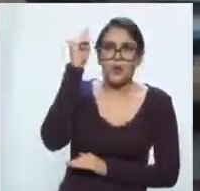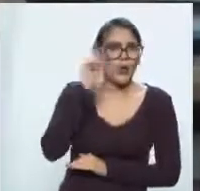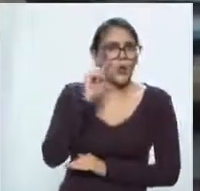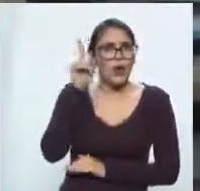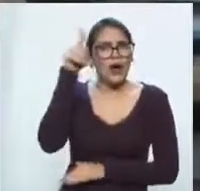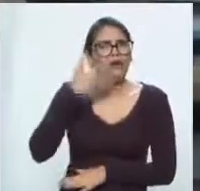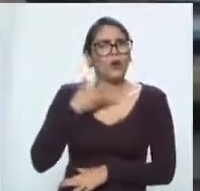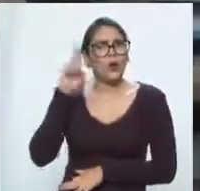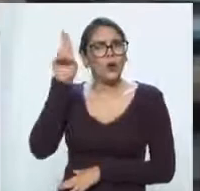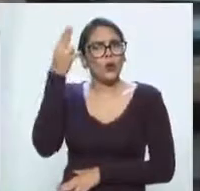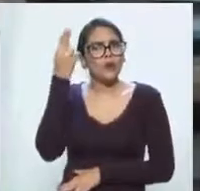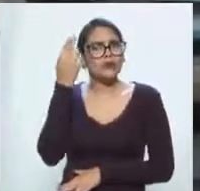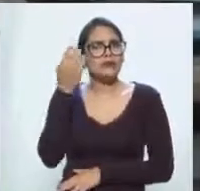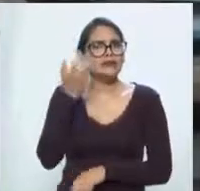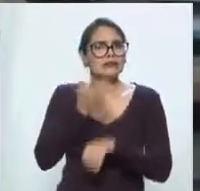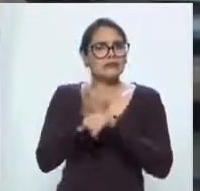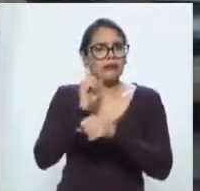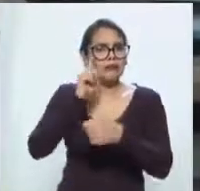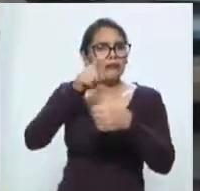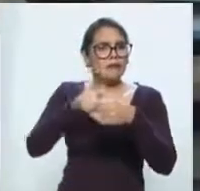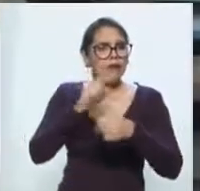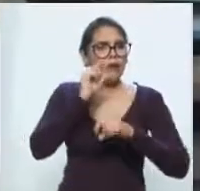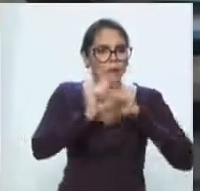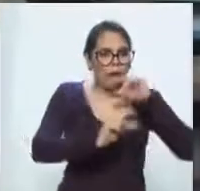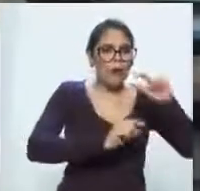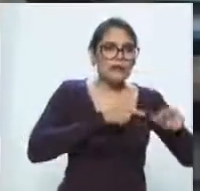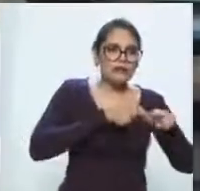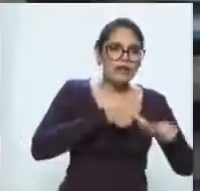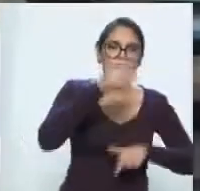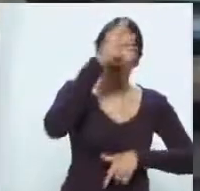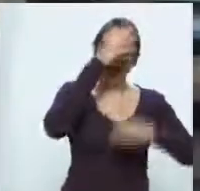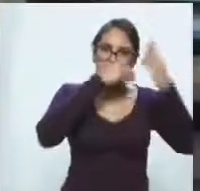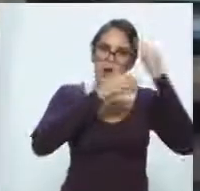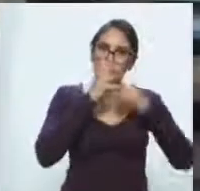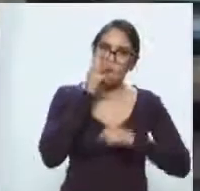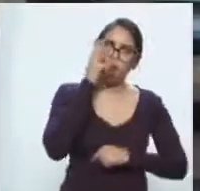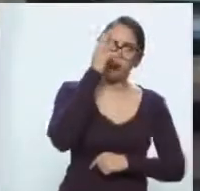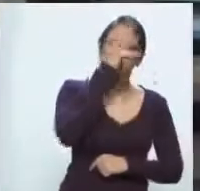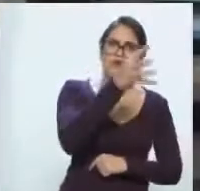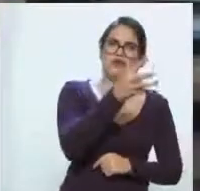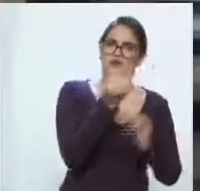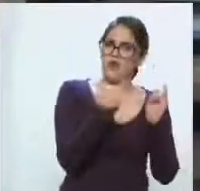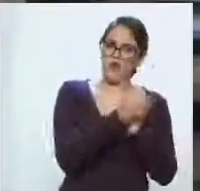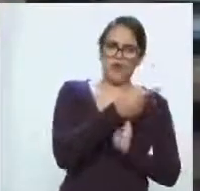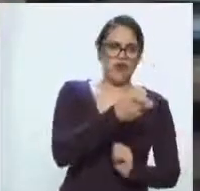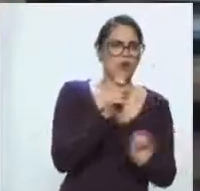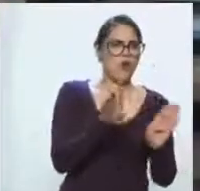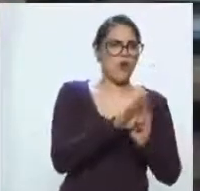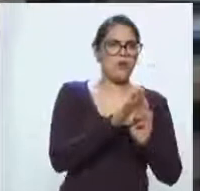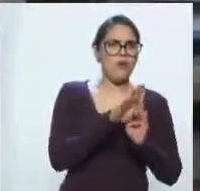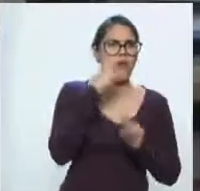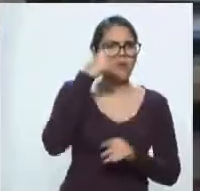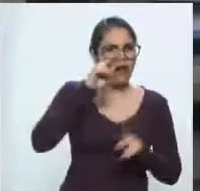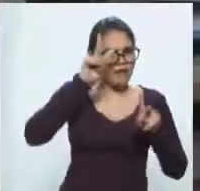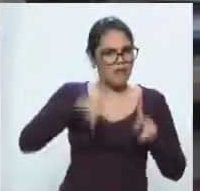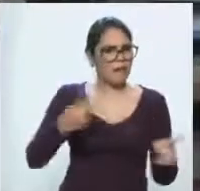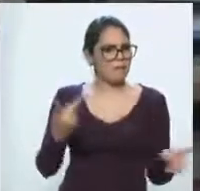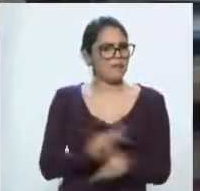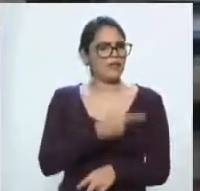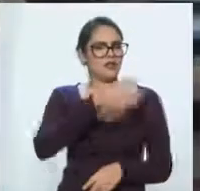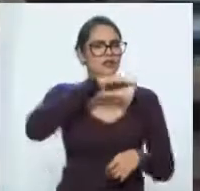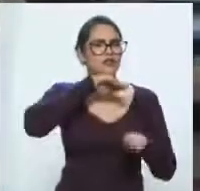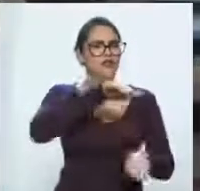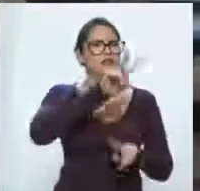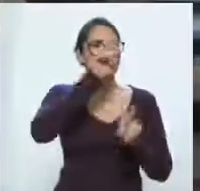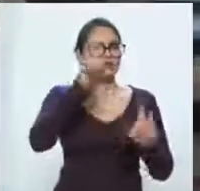de Estados Unidos y que de alguna manera corresponden a una nueva realidad migratoria. Yo quiero precisamente a partir del